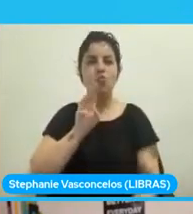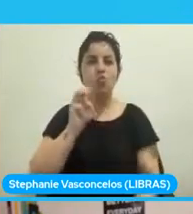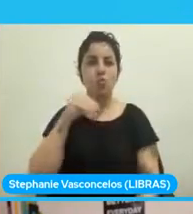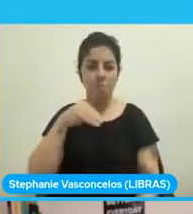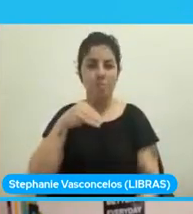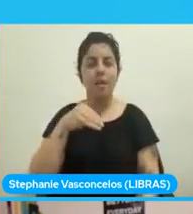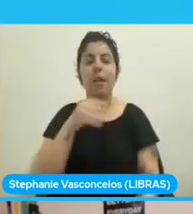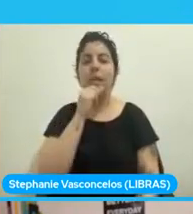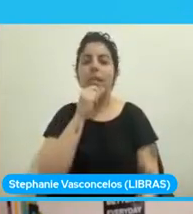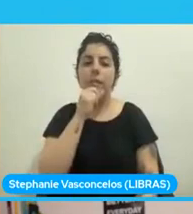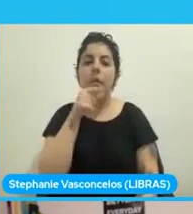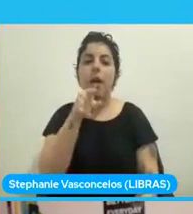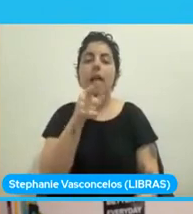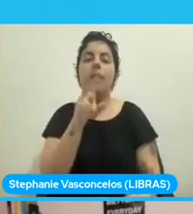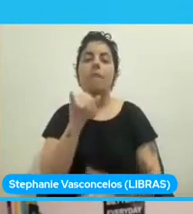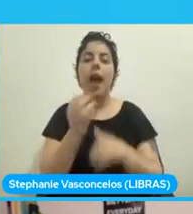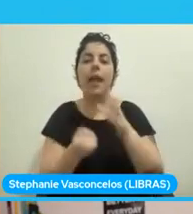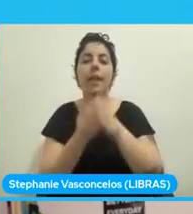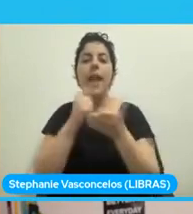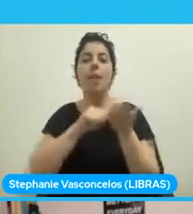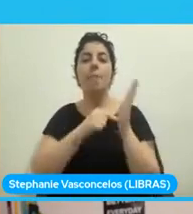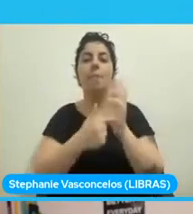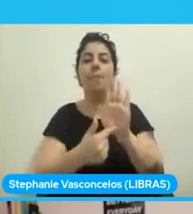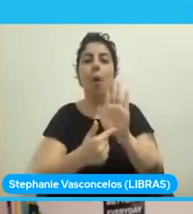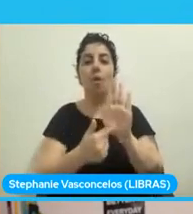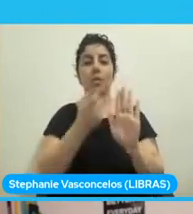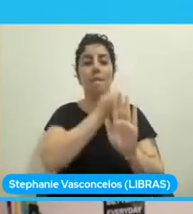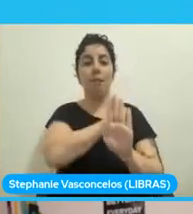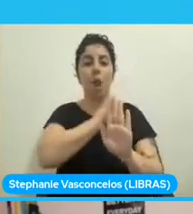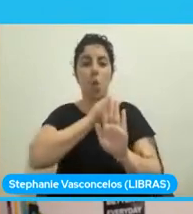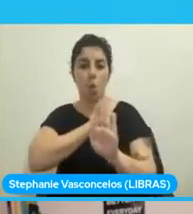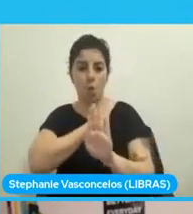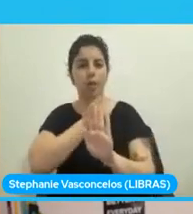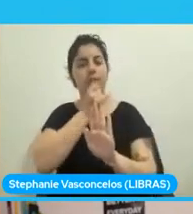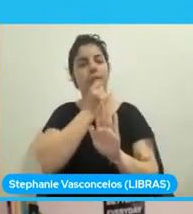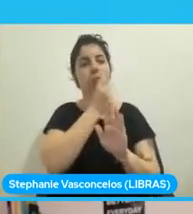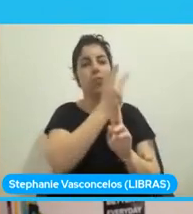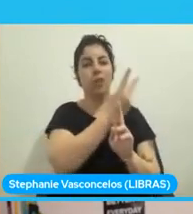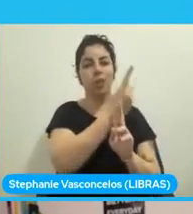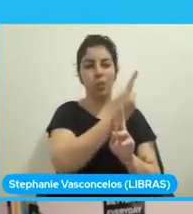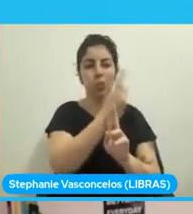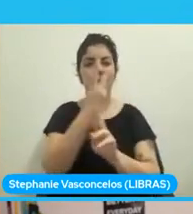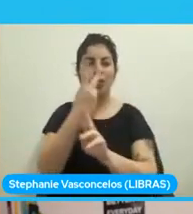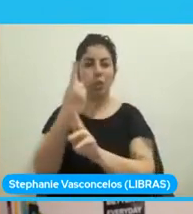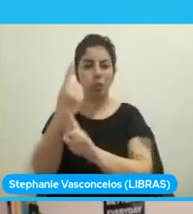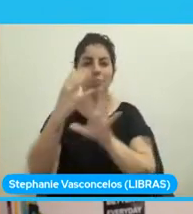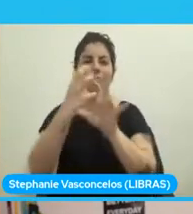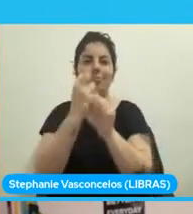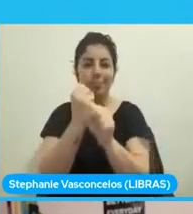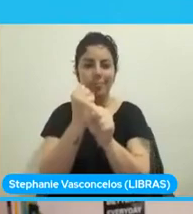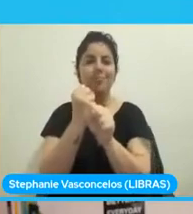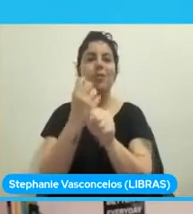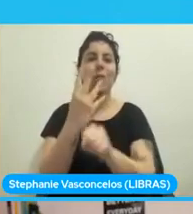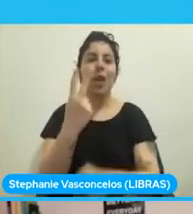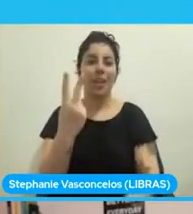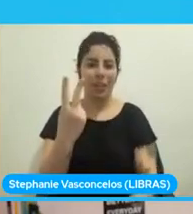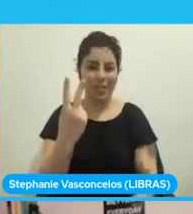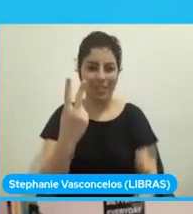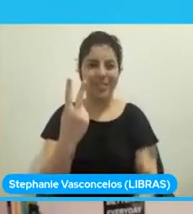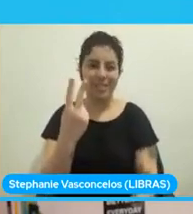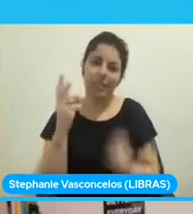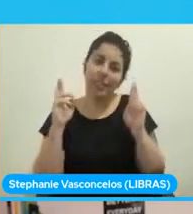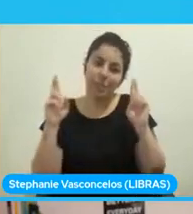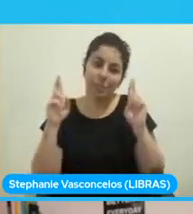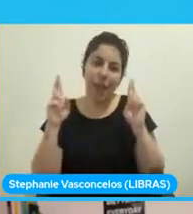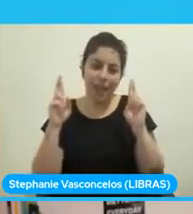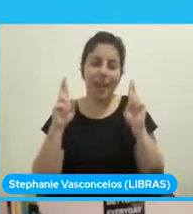vamos a crear, vamos a poner dos valores, 21 y 21, que al final serían 42. Eso esperamos. Entonces vamos